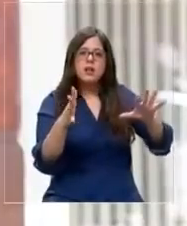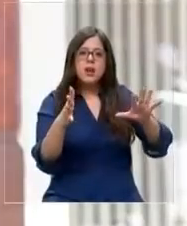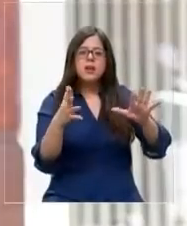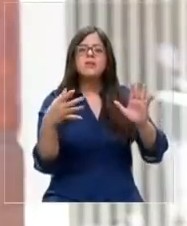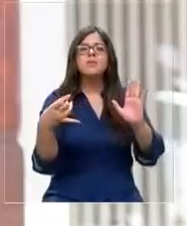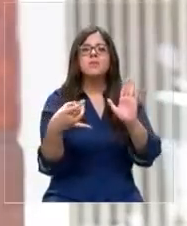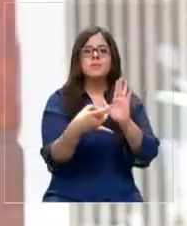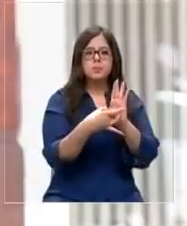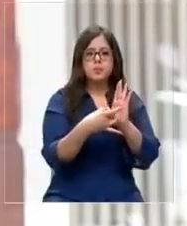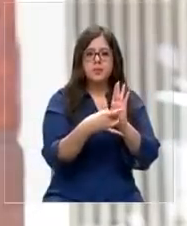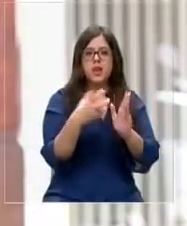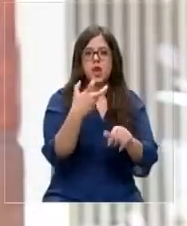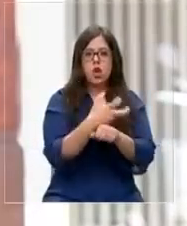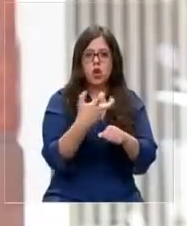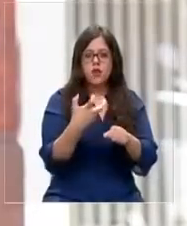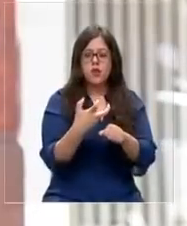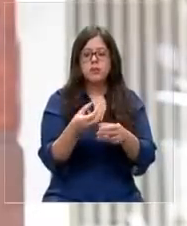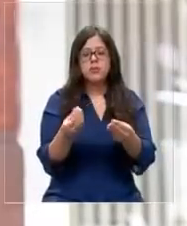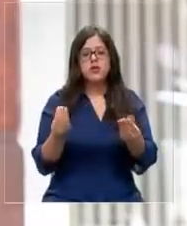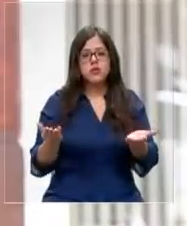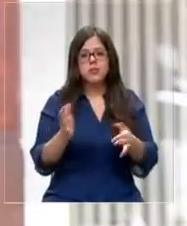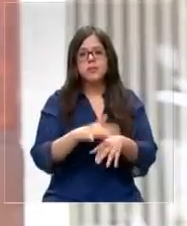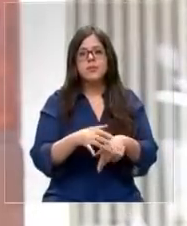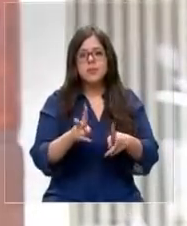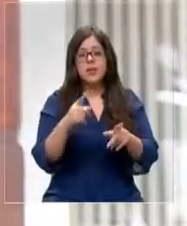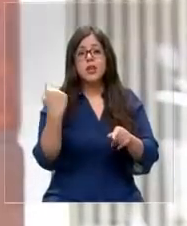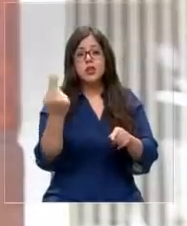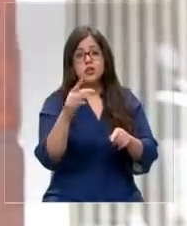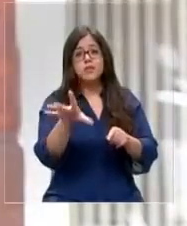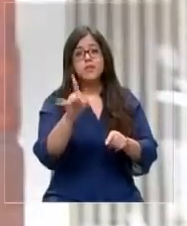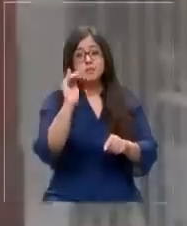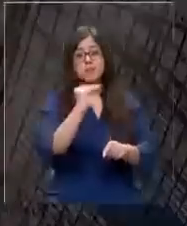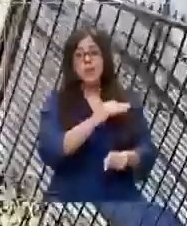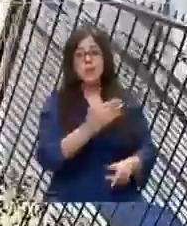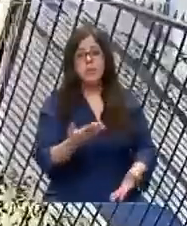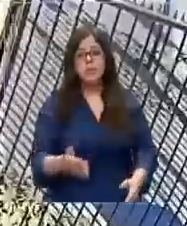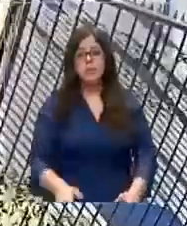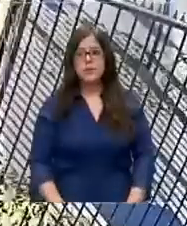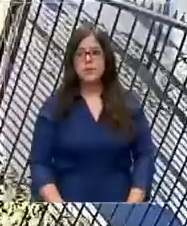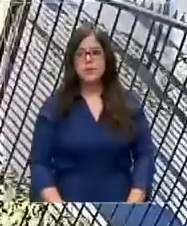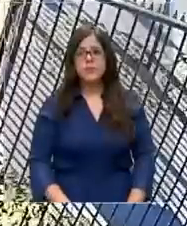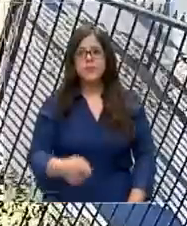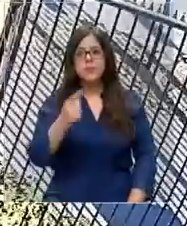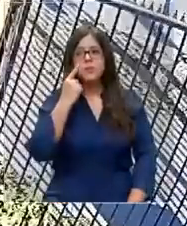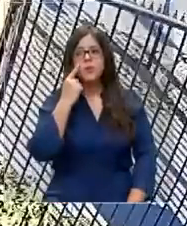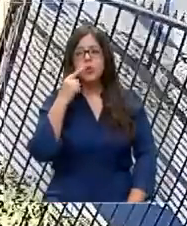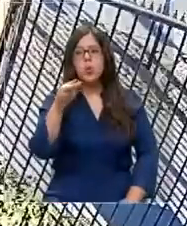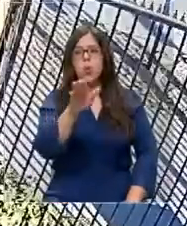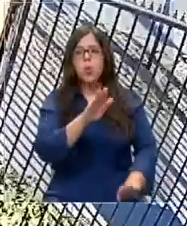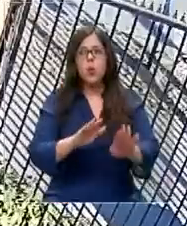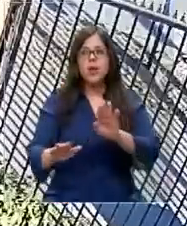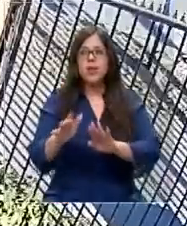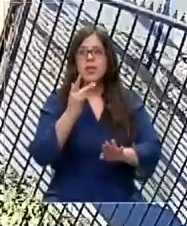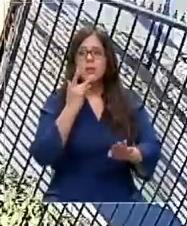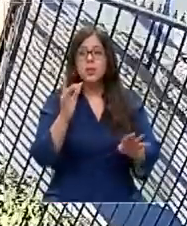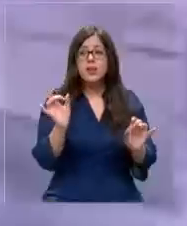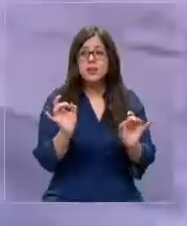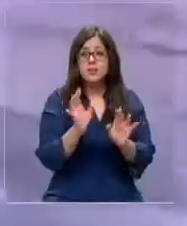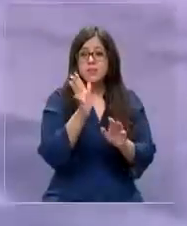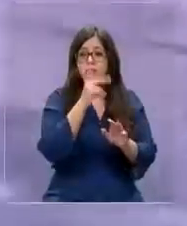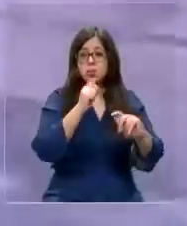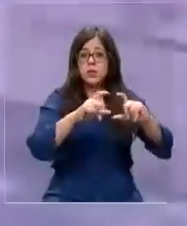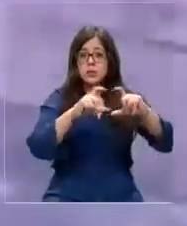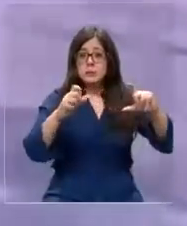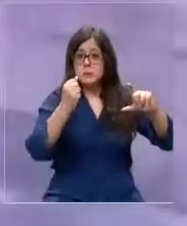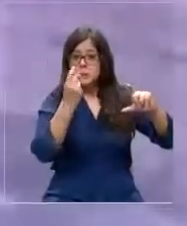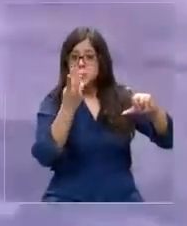comisión del hecho delictual. Lo que lógicamente permitiría a nosotros ubicarlo con mayor rapidez. Mucho cuidado entonces, porque si no porta sus placas